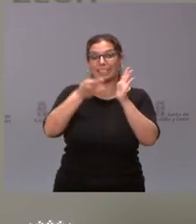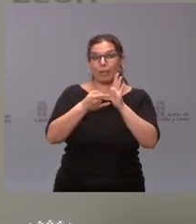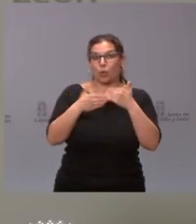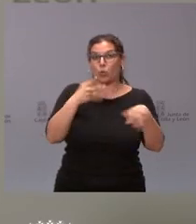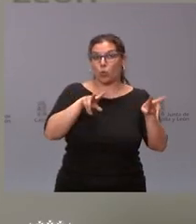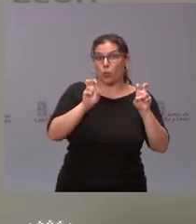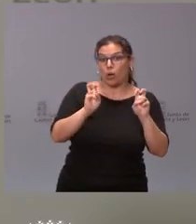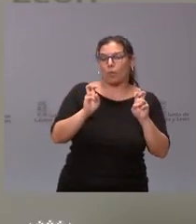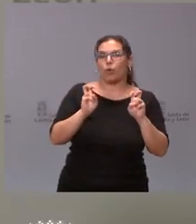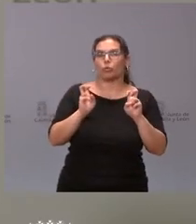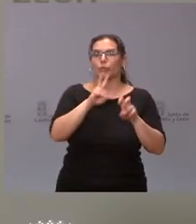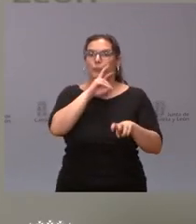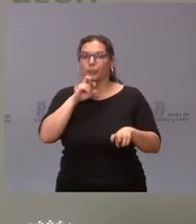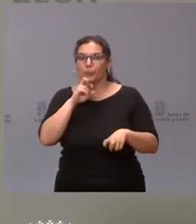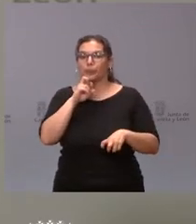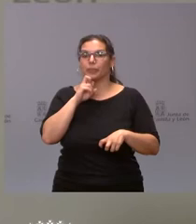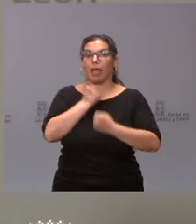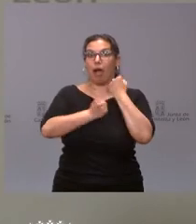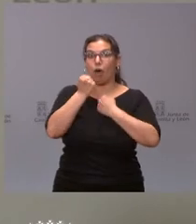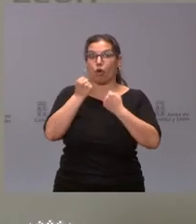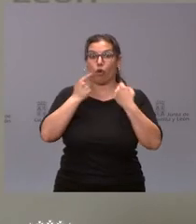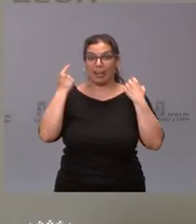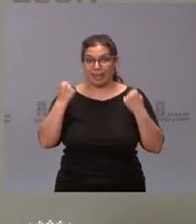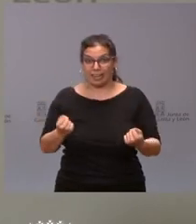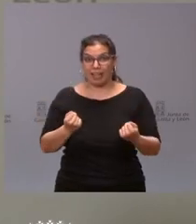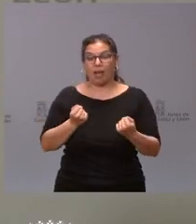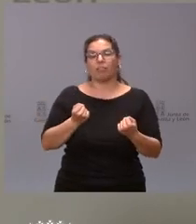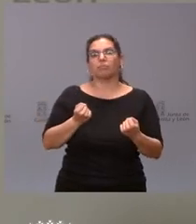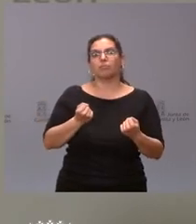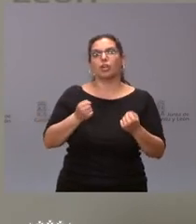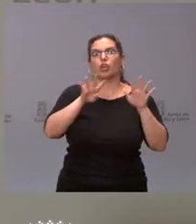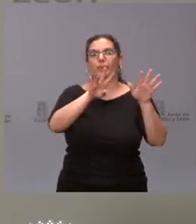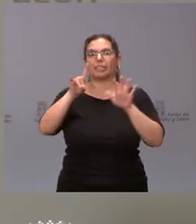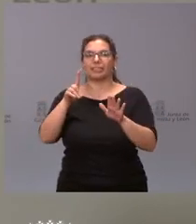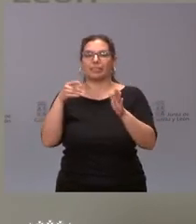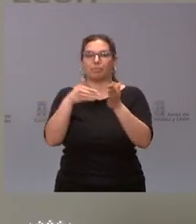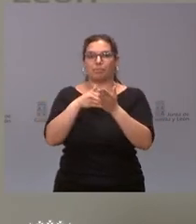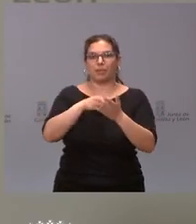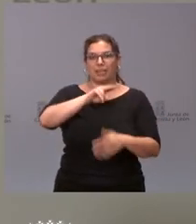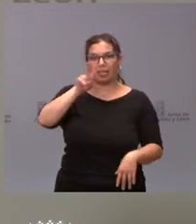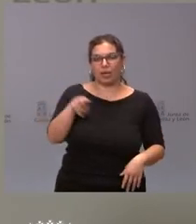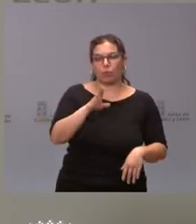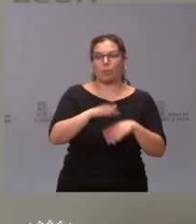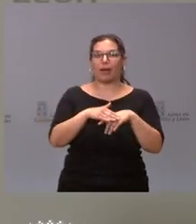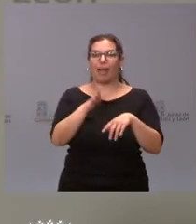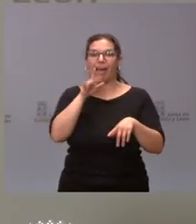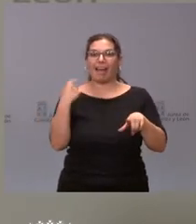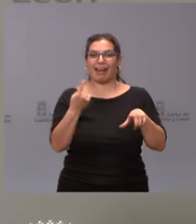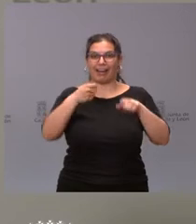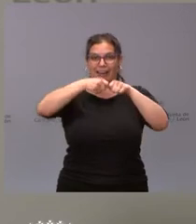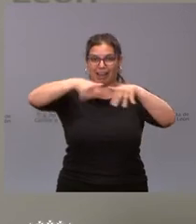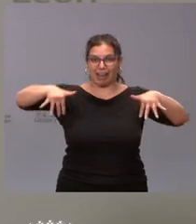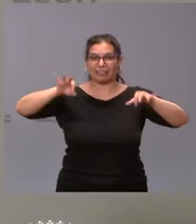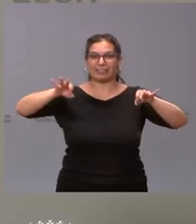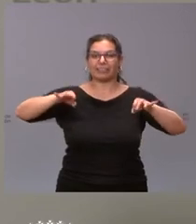de suministro energético en el riego basado en energías alternativas, 96.000 euros para los regantes de los canales